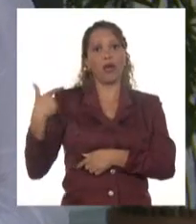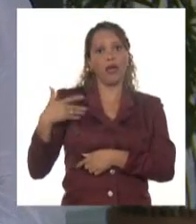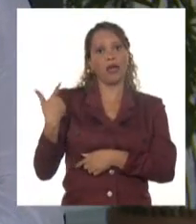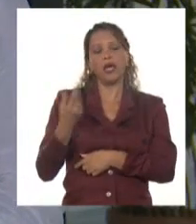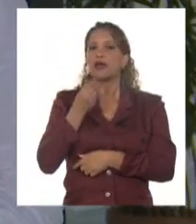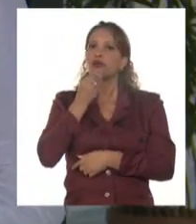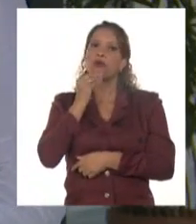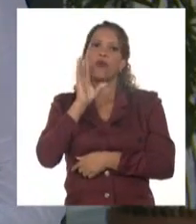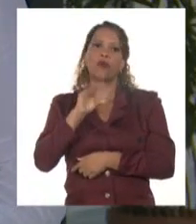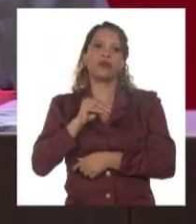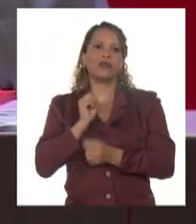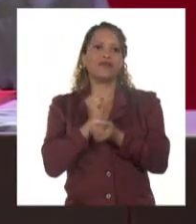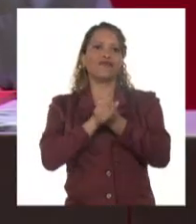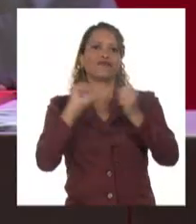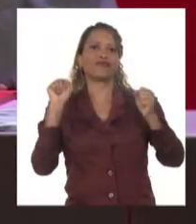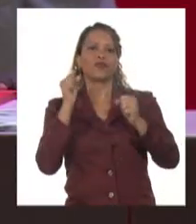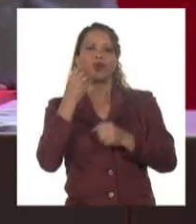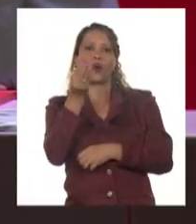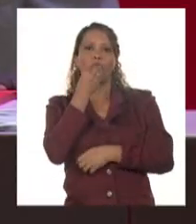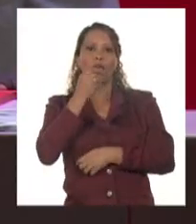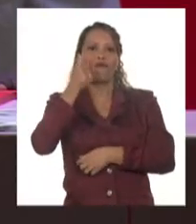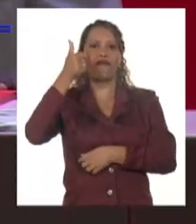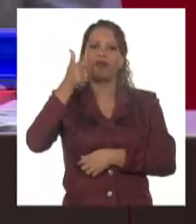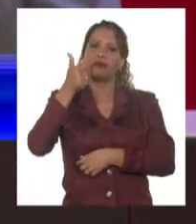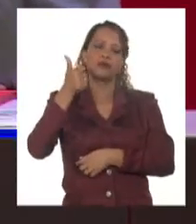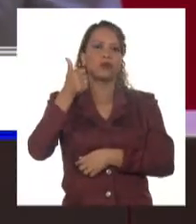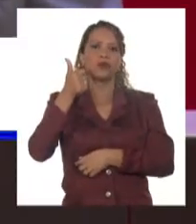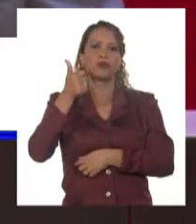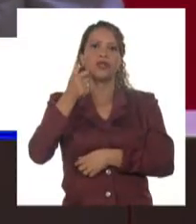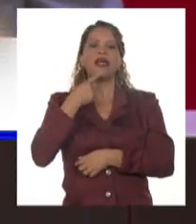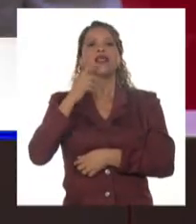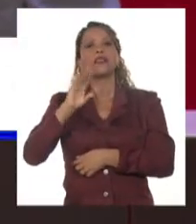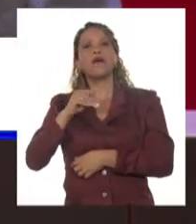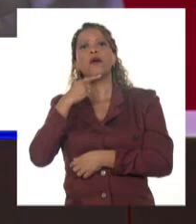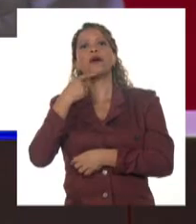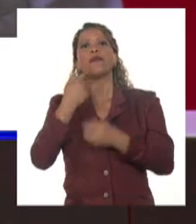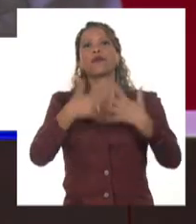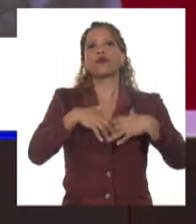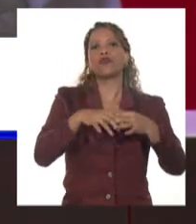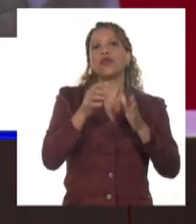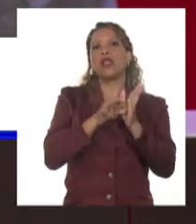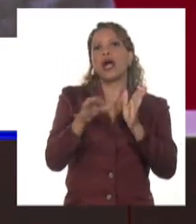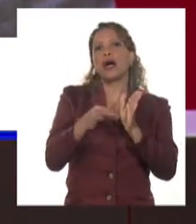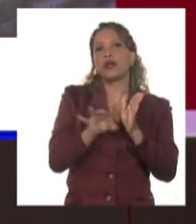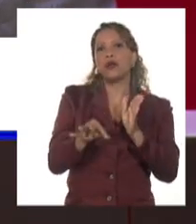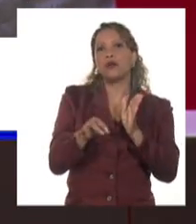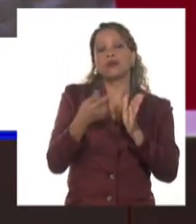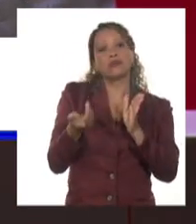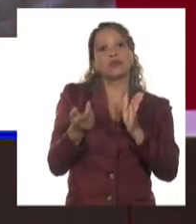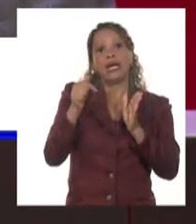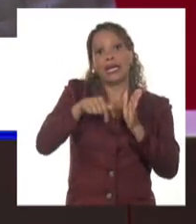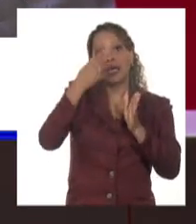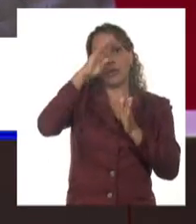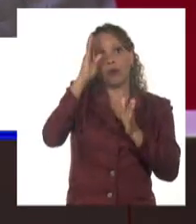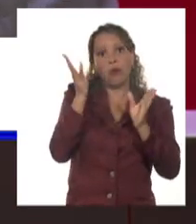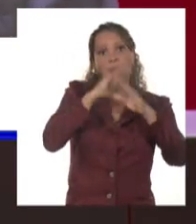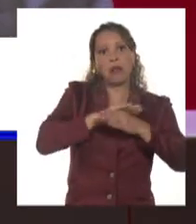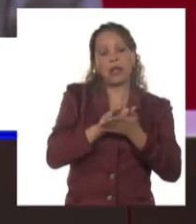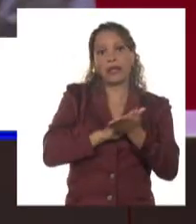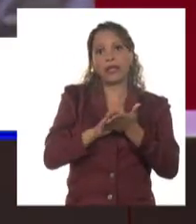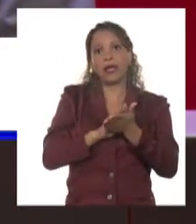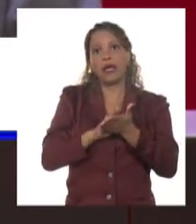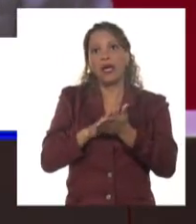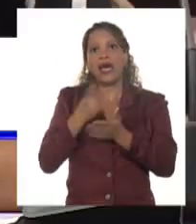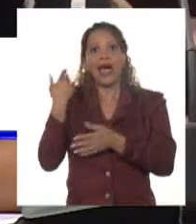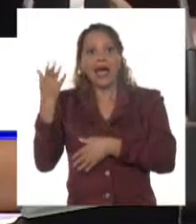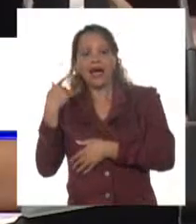real soberanía alimentaria. El país que producía arroz, hoy estamos importando todo el arroz de la canasta, no se produce arroz. En Canadá producían frijoles,